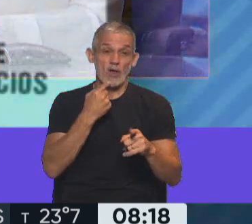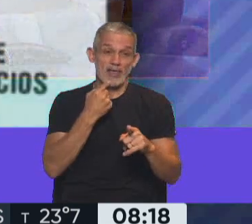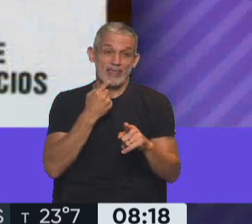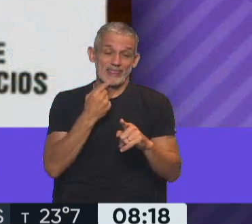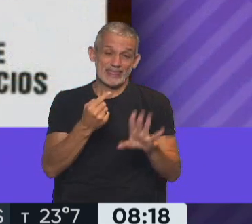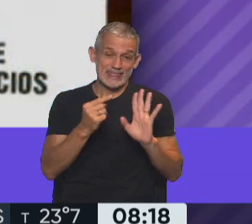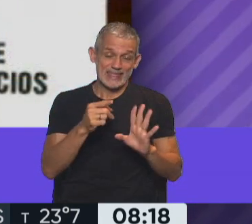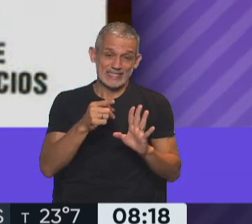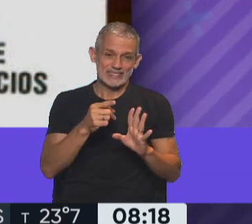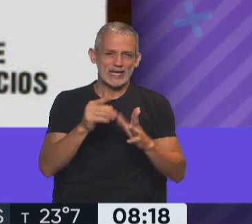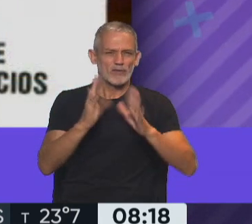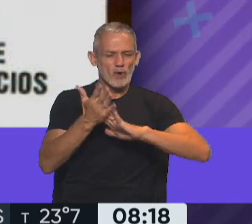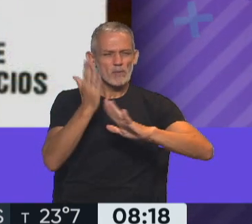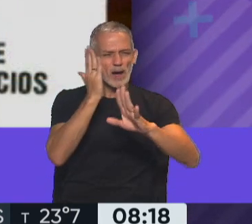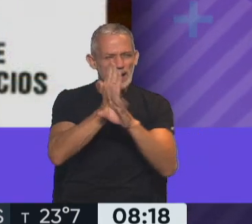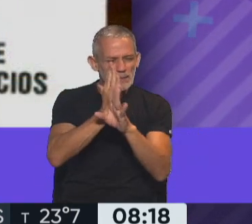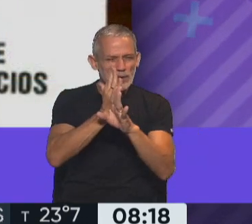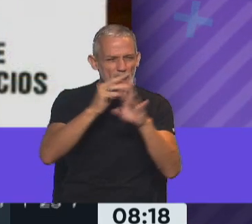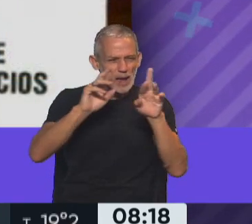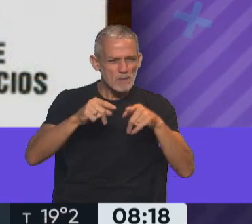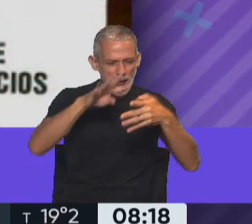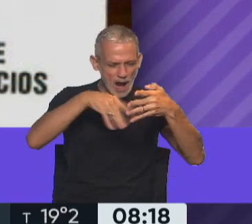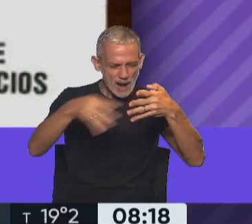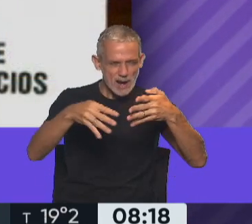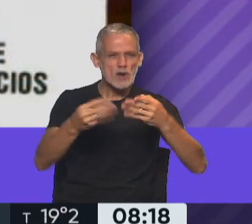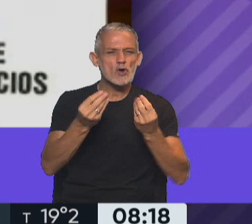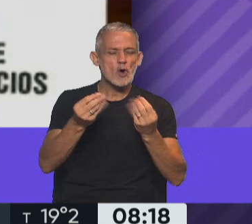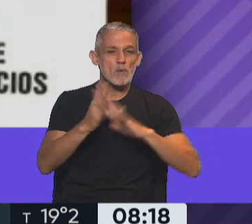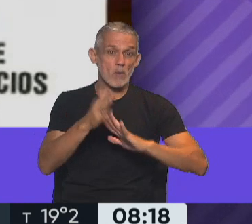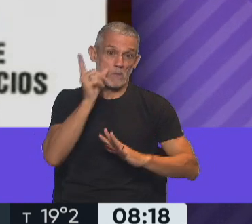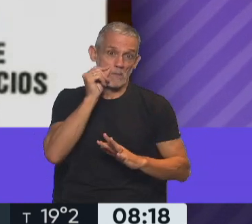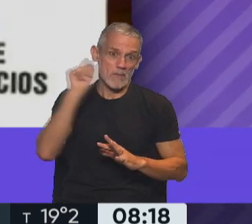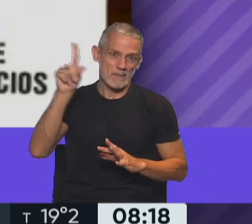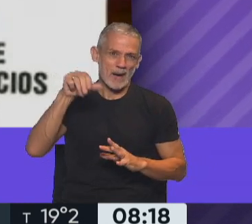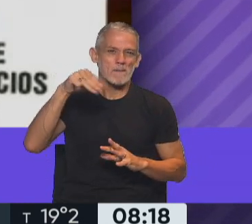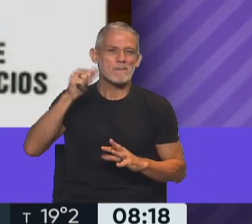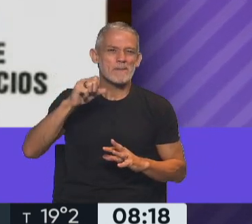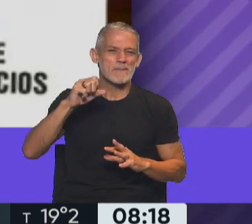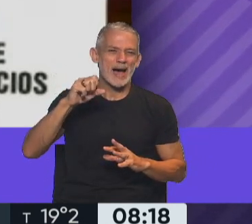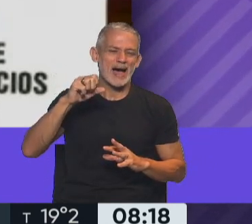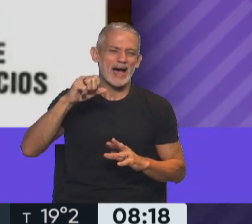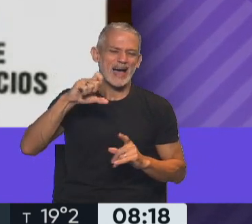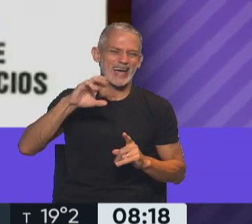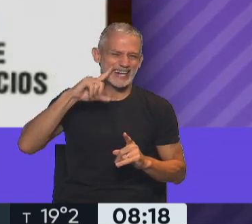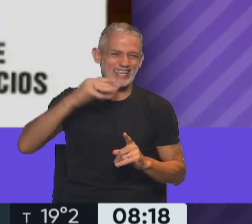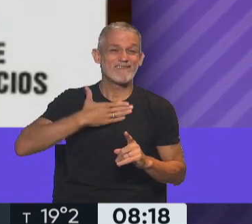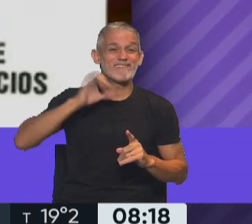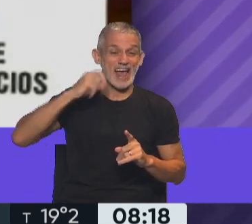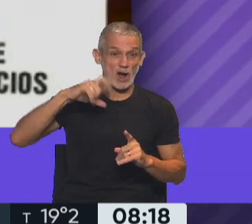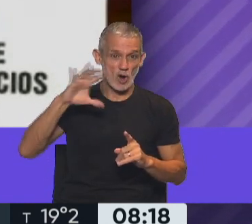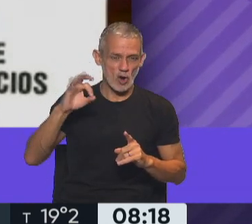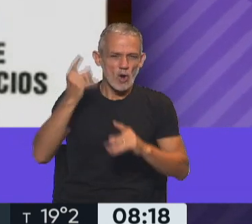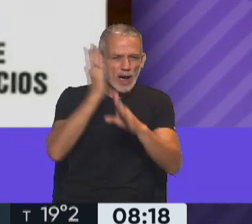esquema este de espionaje empieza un poco por el padre Franco Macri, que empieza a espiar a